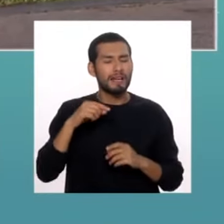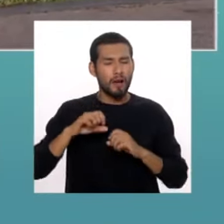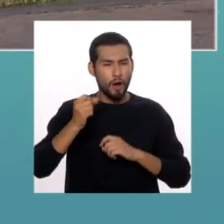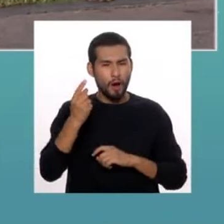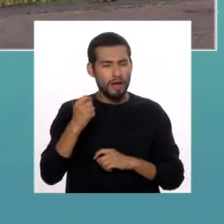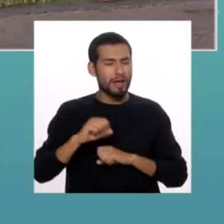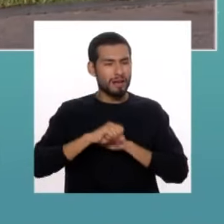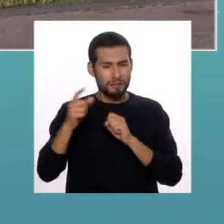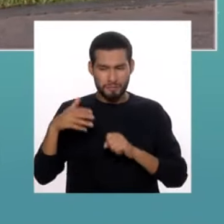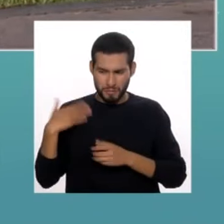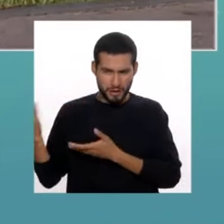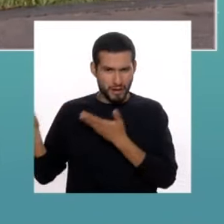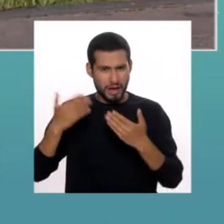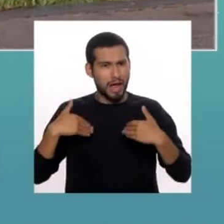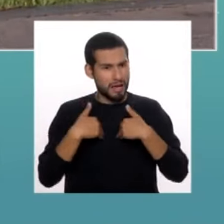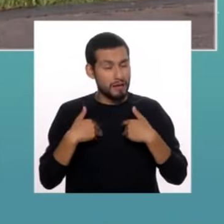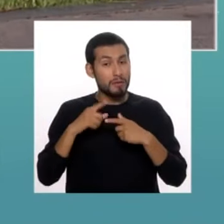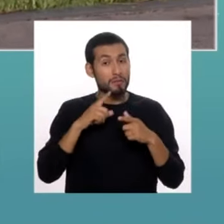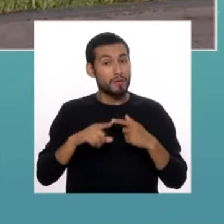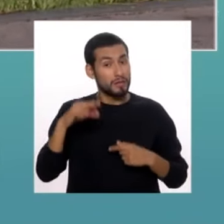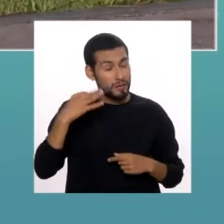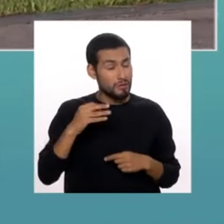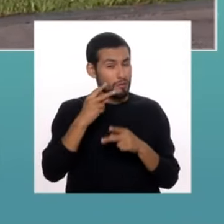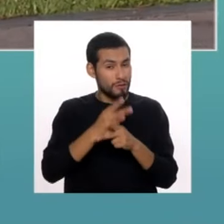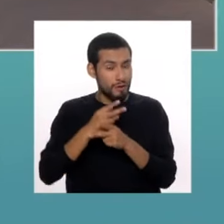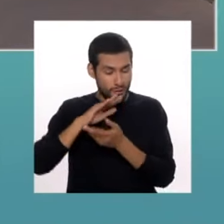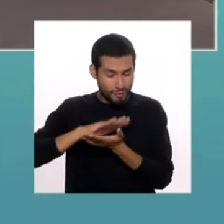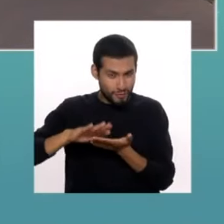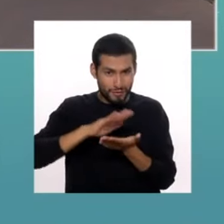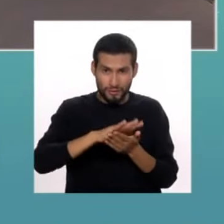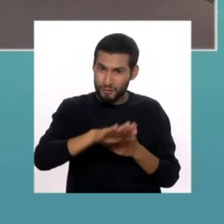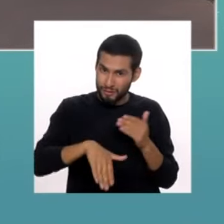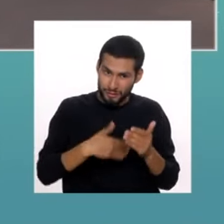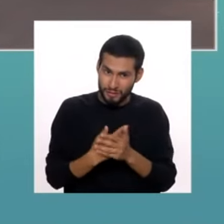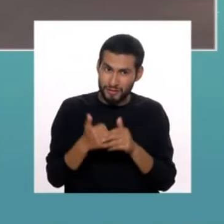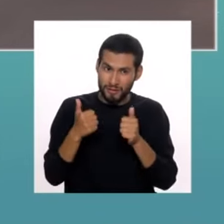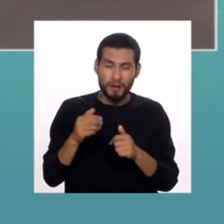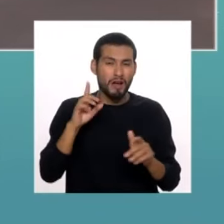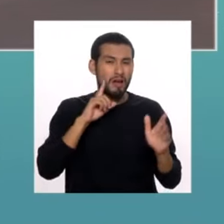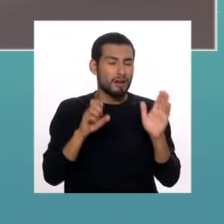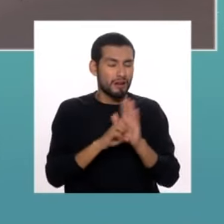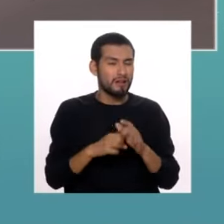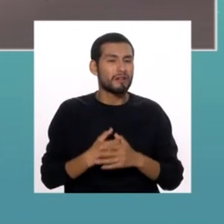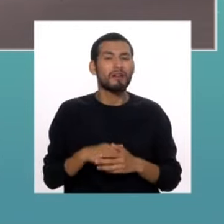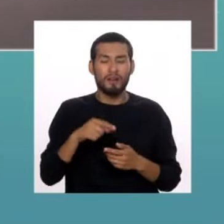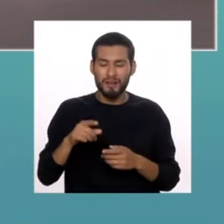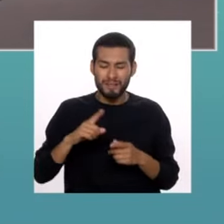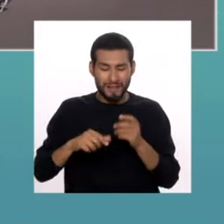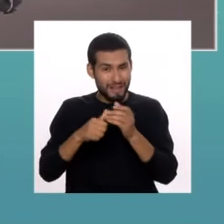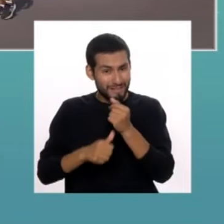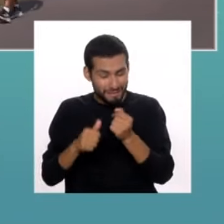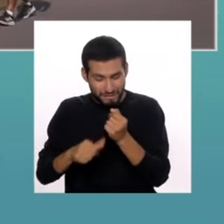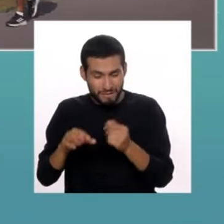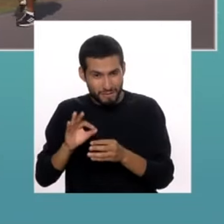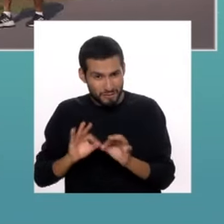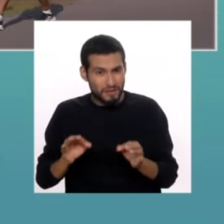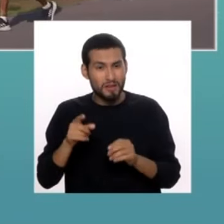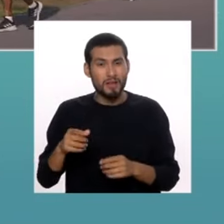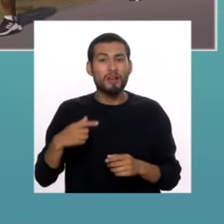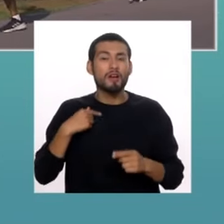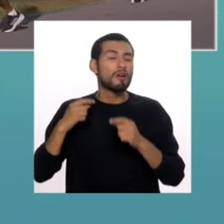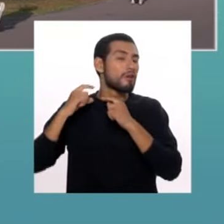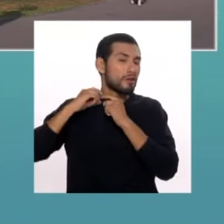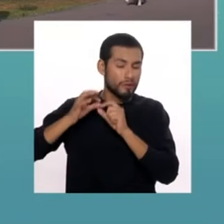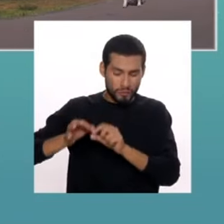traer a sus mascotitas, pero eso sí, siempre cumpliendo con todas las medidas, como por ejemplo, recoger las excretas y traerlos con su